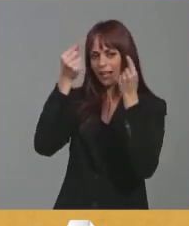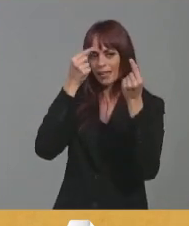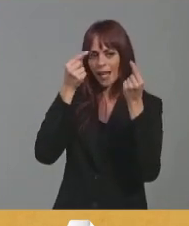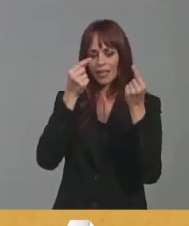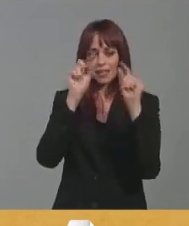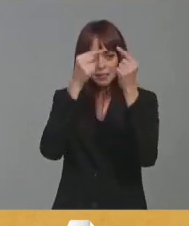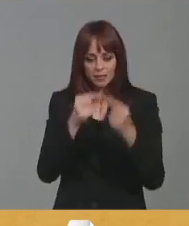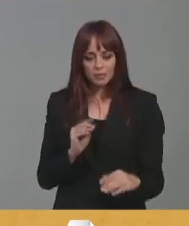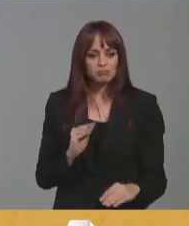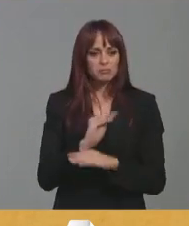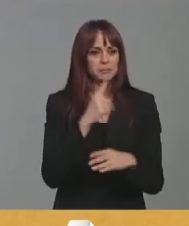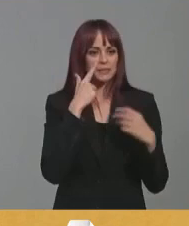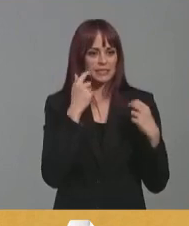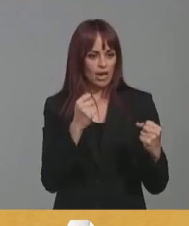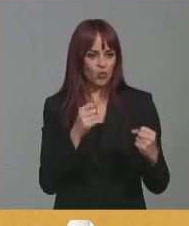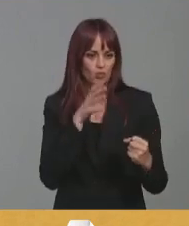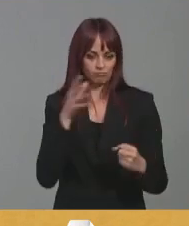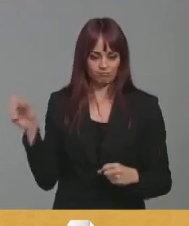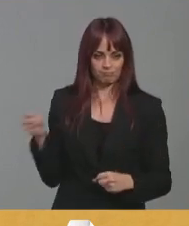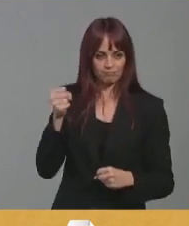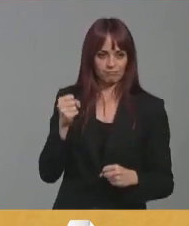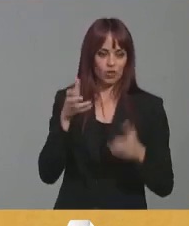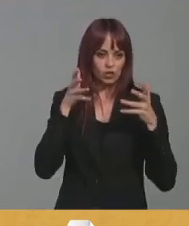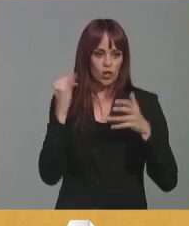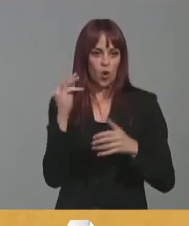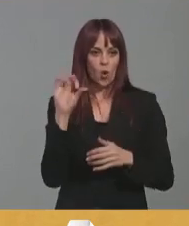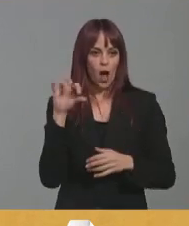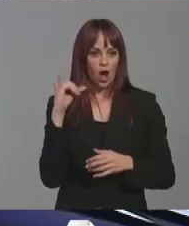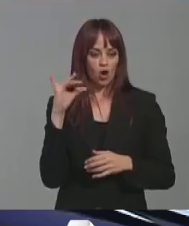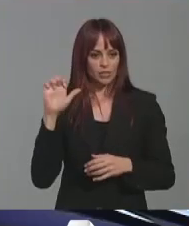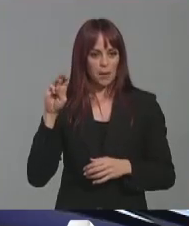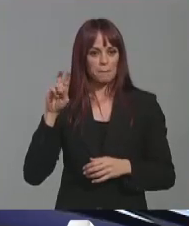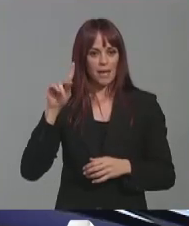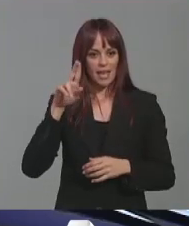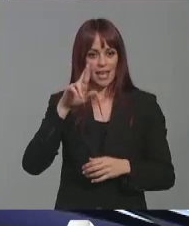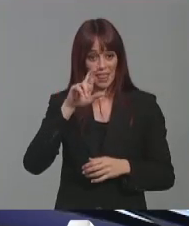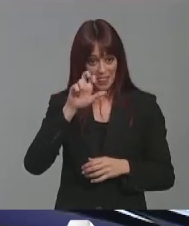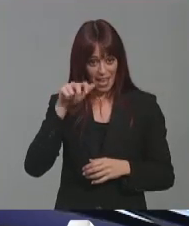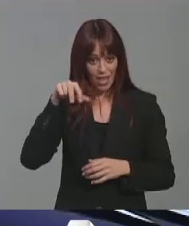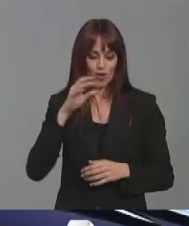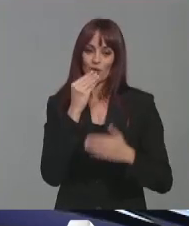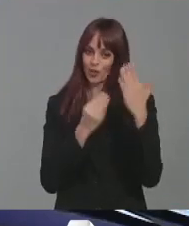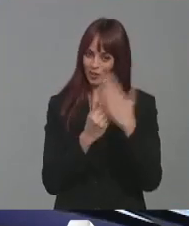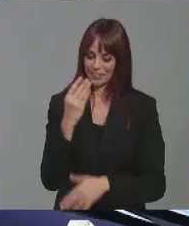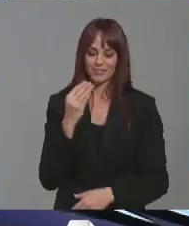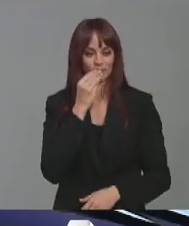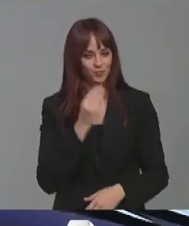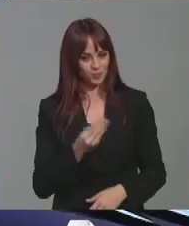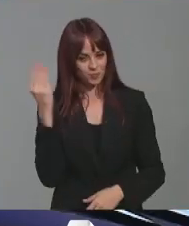partidas destinadas a salud y lo vamos a hacer con el consejero Juan José Pedreño. Buenos días. Buenos días. Bueno, consejero,